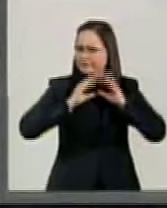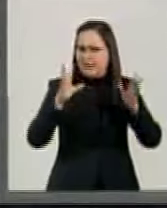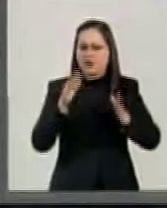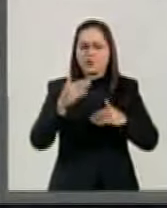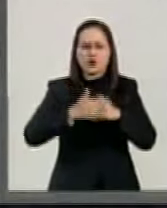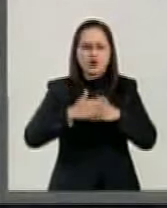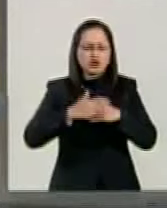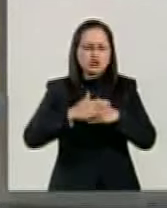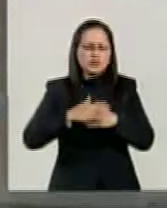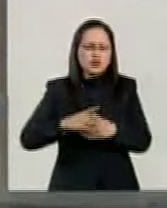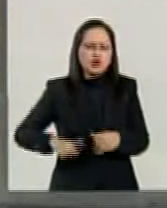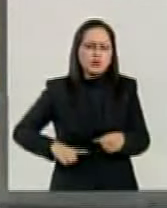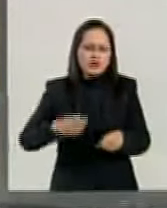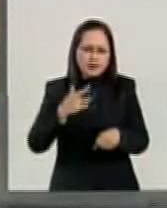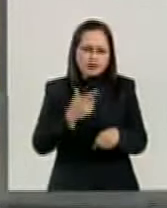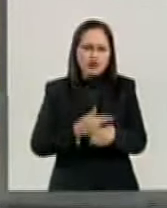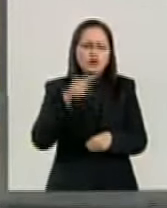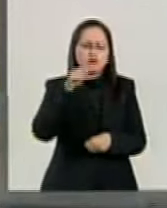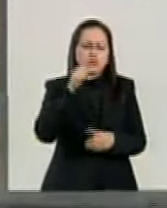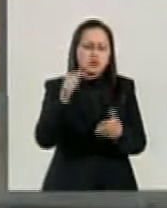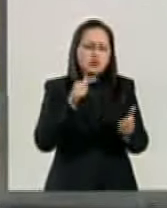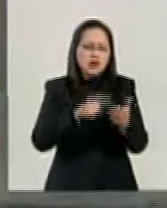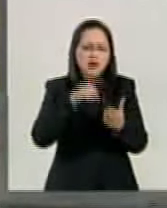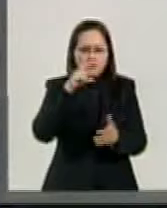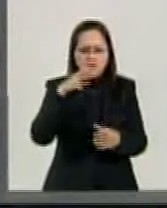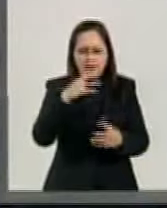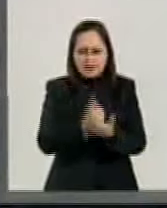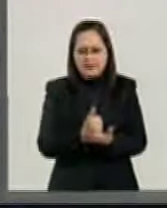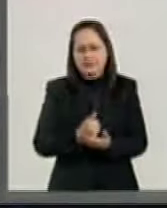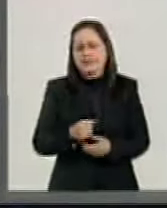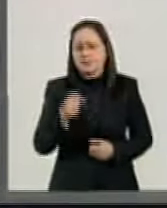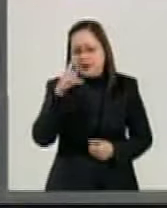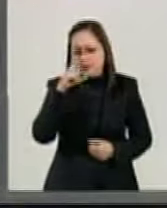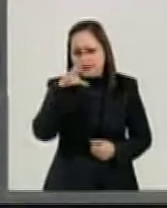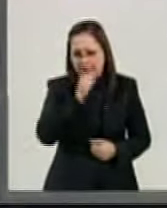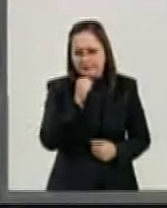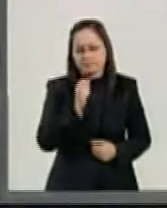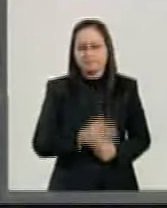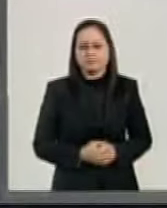el próximo gobernador de nuestra entidad. Cuenta con esto. Gracias. Gracias.